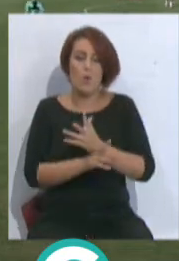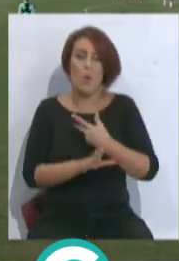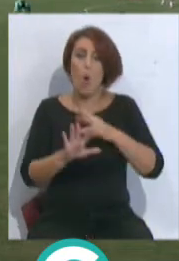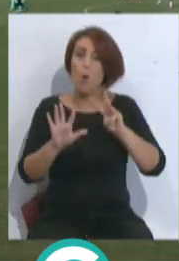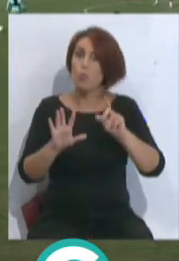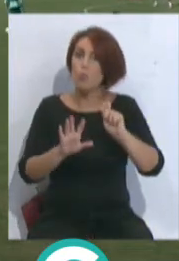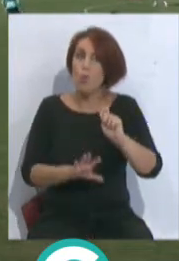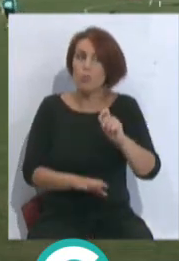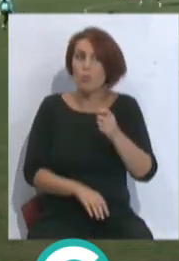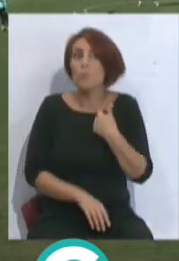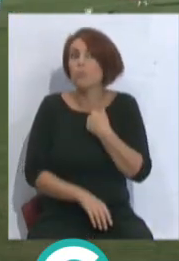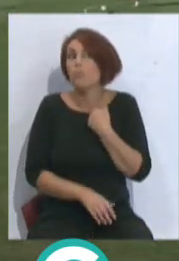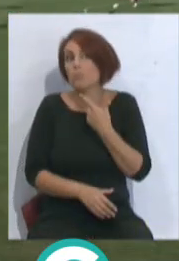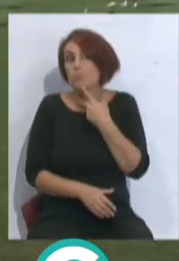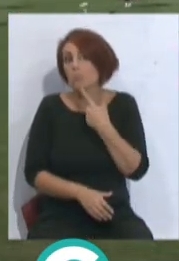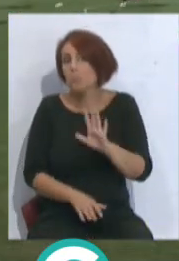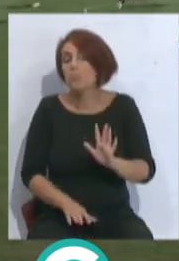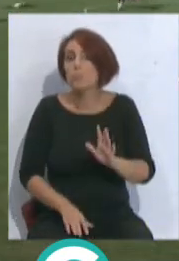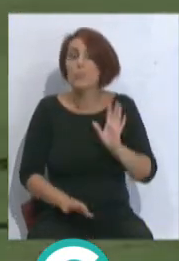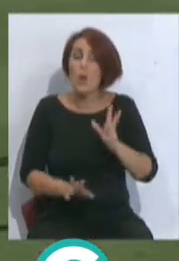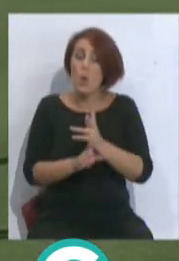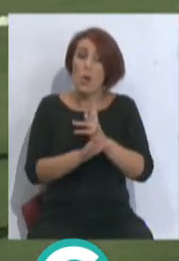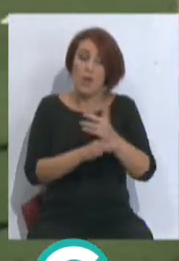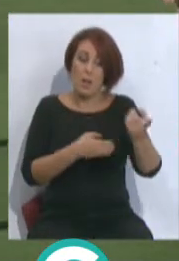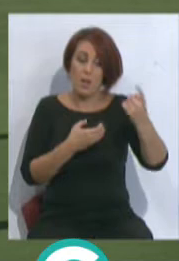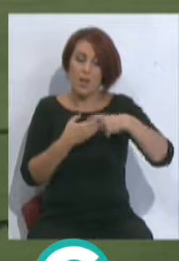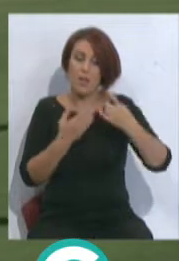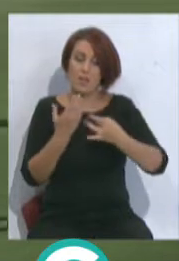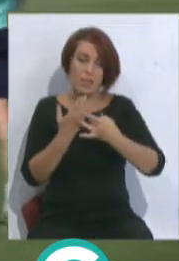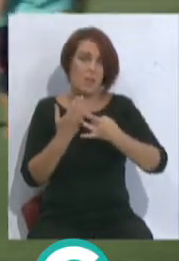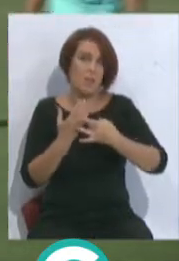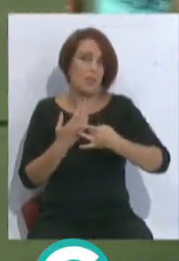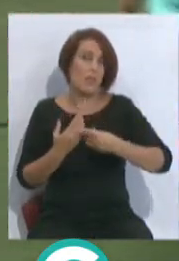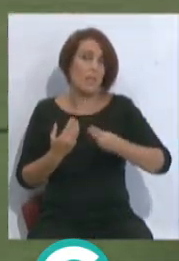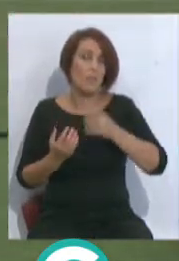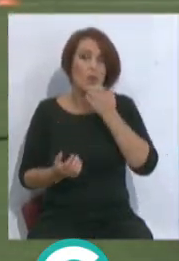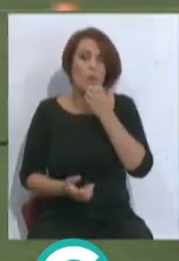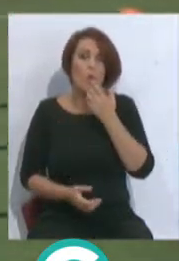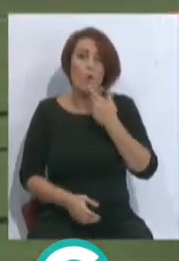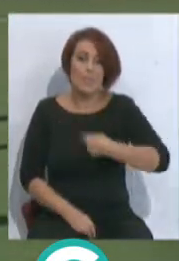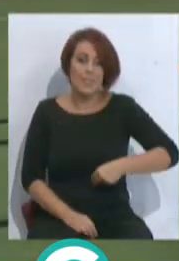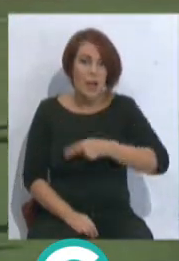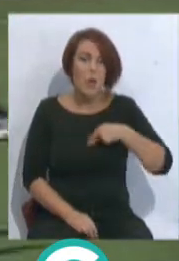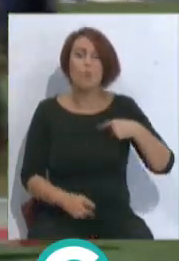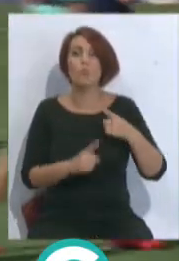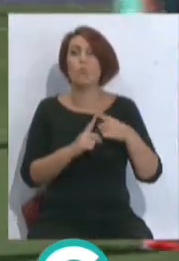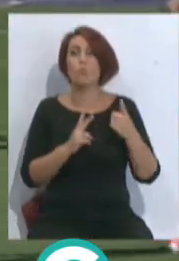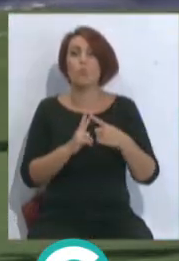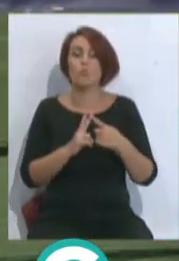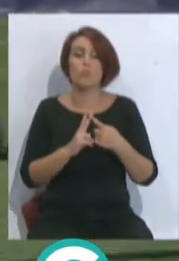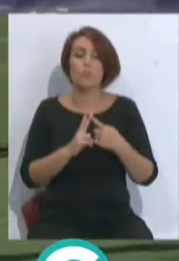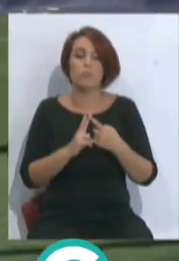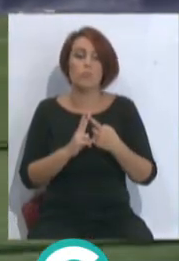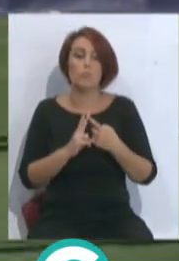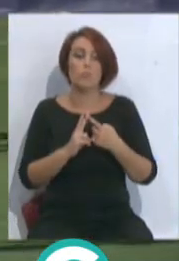ocho puntos, podemos decir. Pero sí se han incorporado jugadores que dan ese nivel también, como son el caso de Arsamendia, como el caso de, bueno, sobre